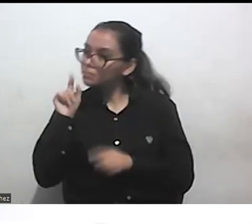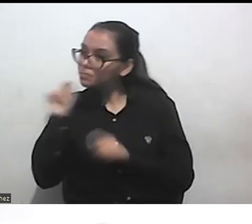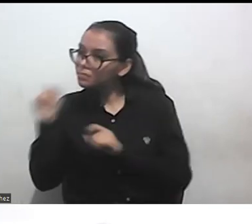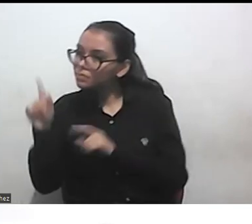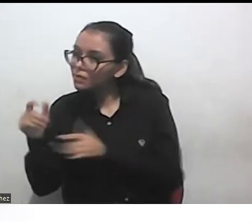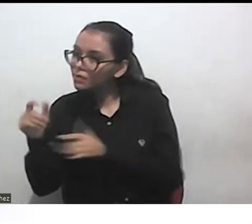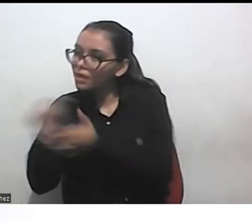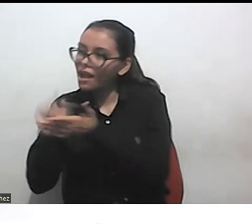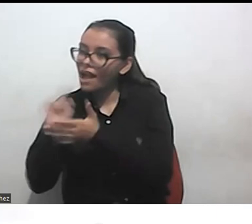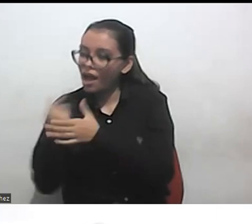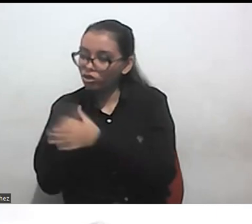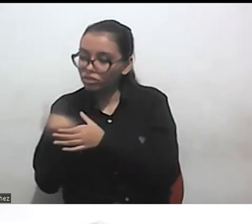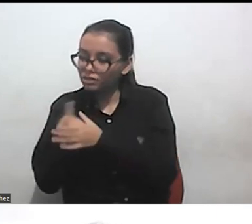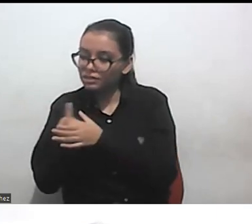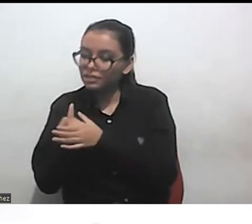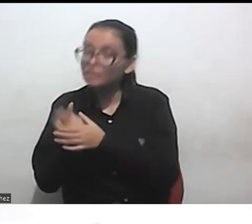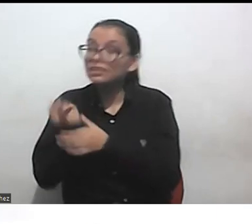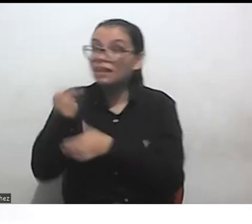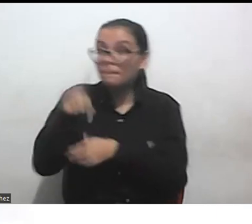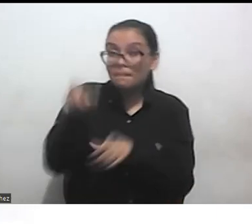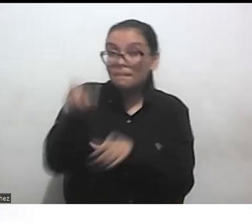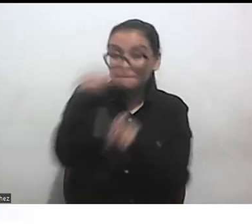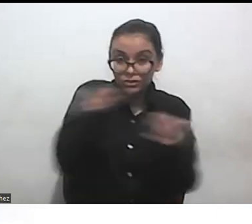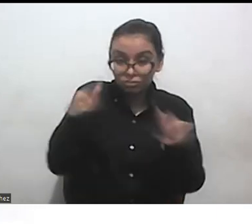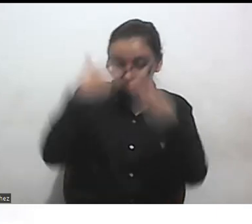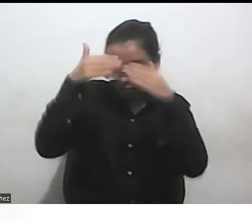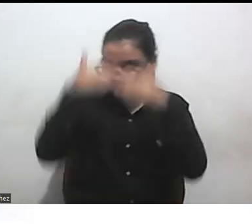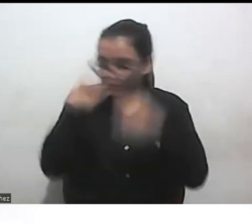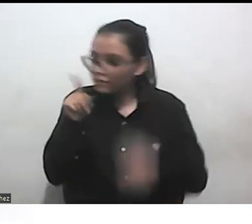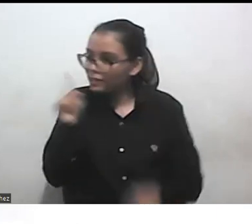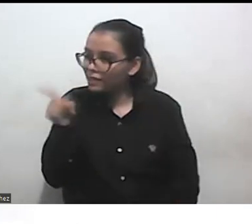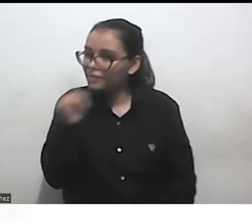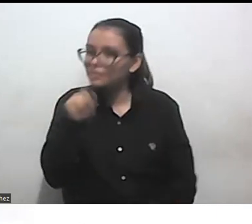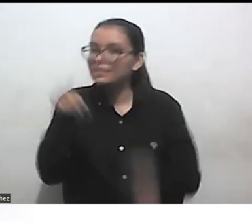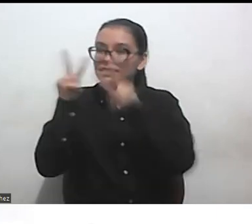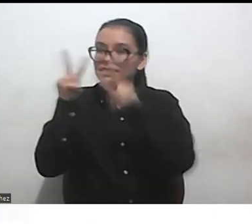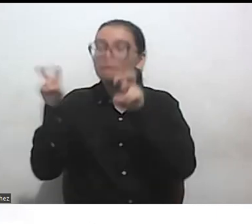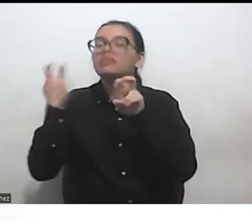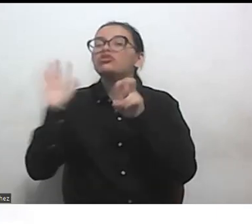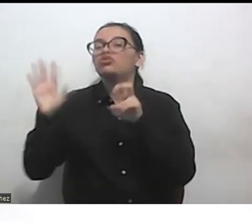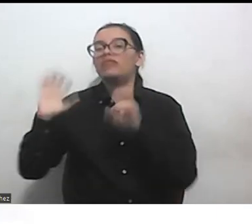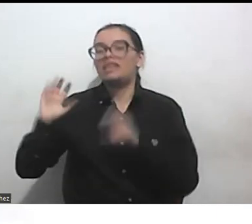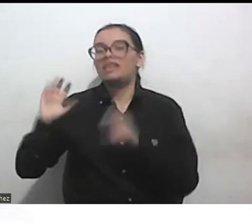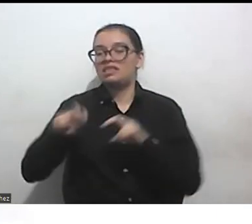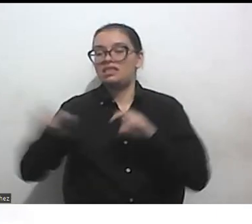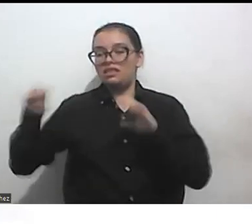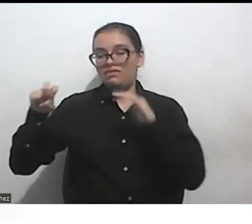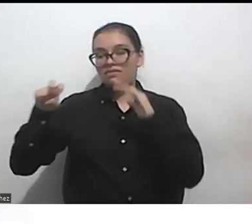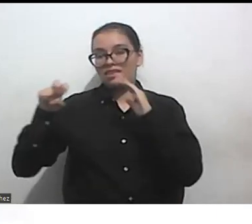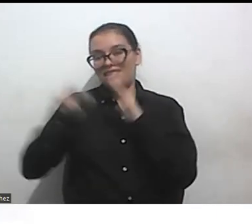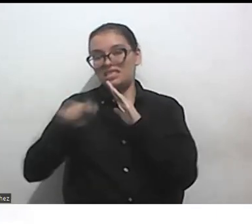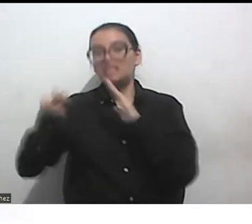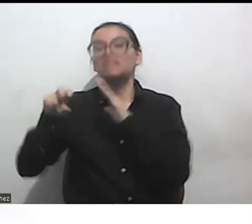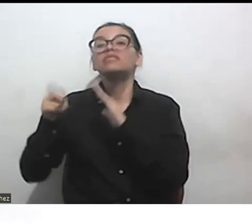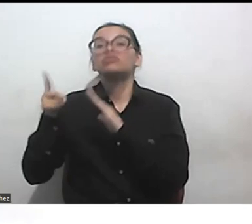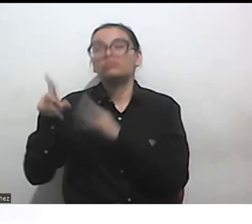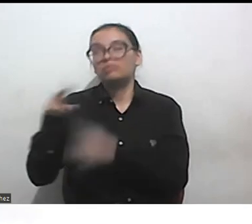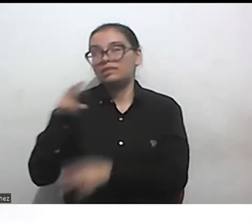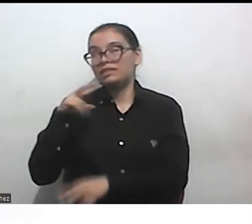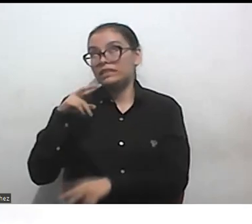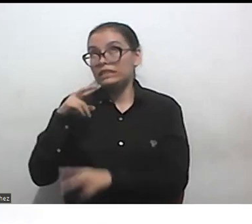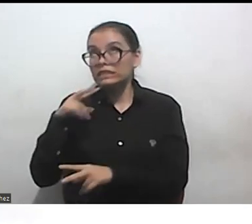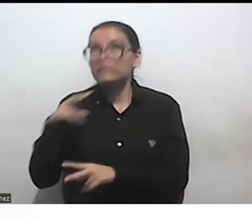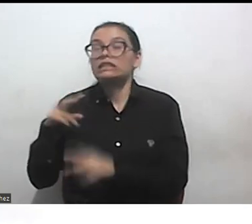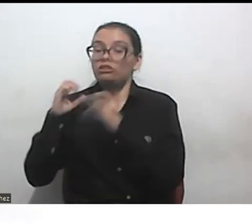discapacidad sí hay un tema de clase muy fuerte porque incluso esas vivencias de ser